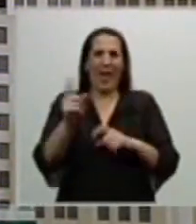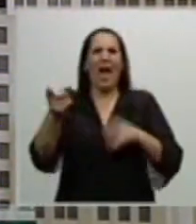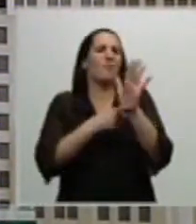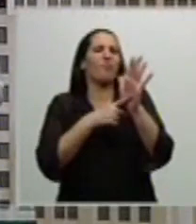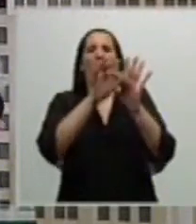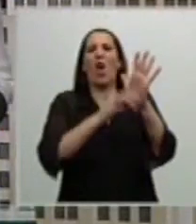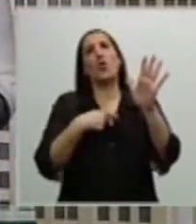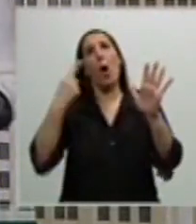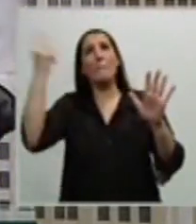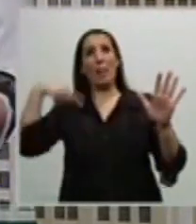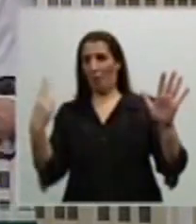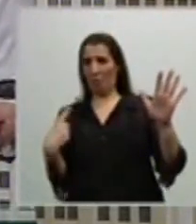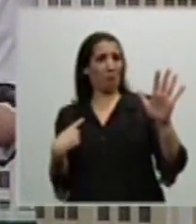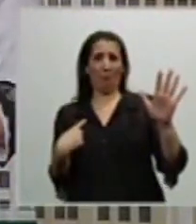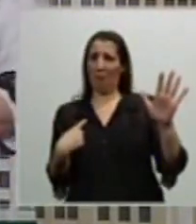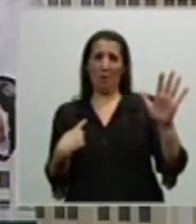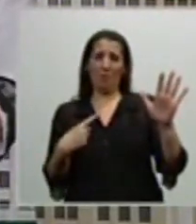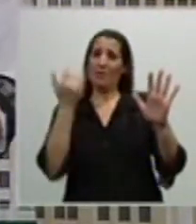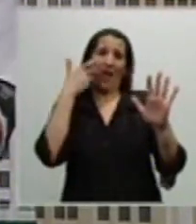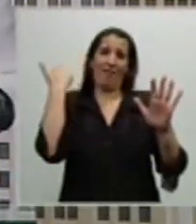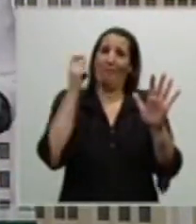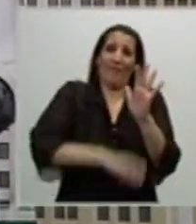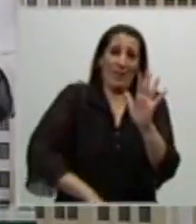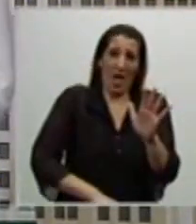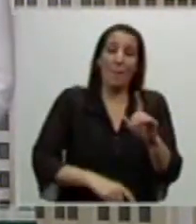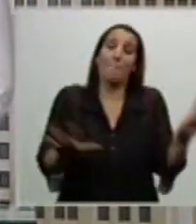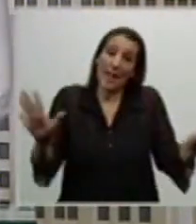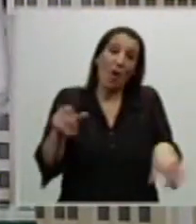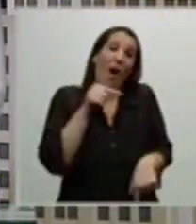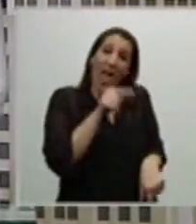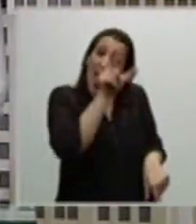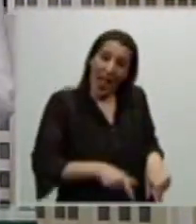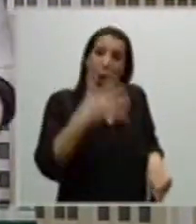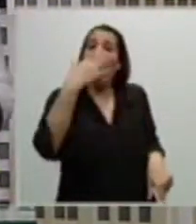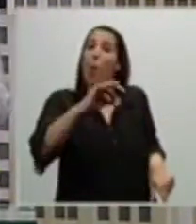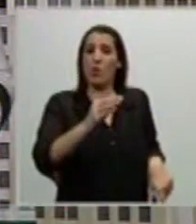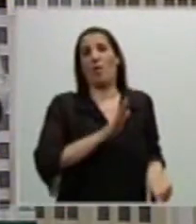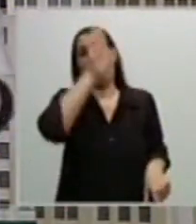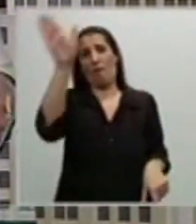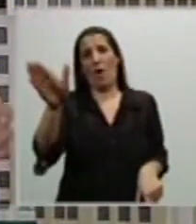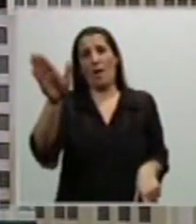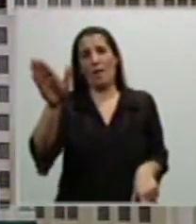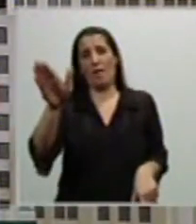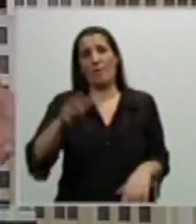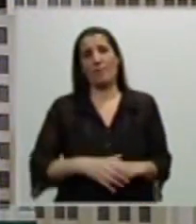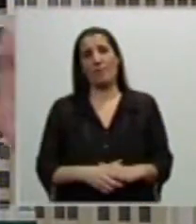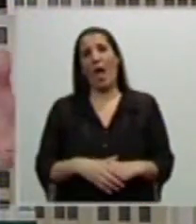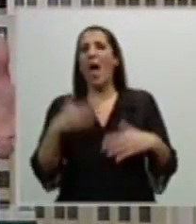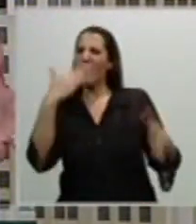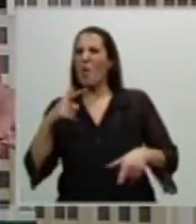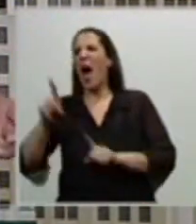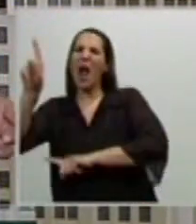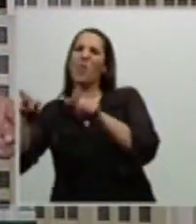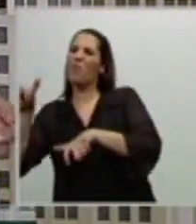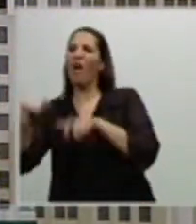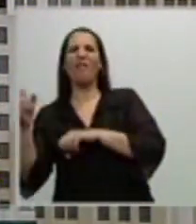son letras escritas y firmadas. No hubo respuesta, pero fue el único Ministro. Después decirle que por culpa de lo que dijo el Ministro no se firmó